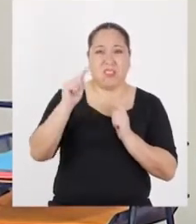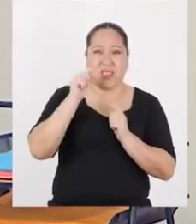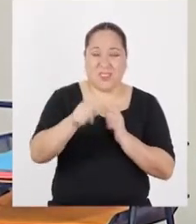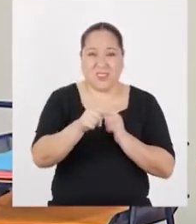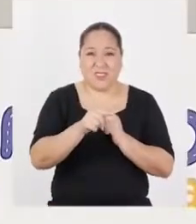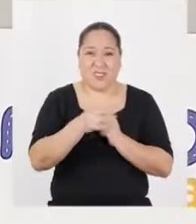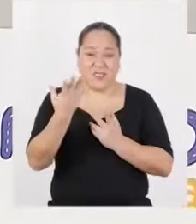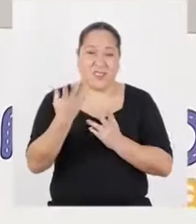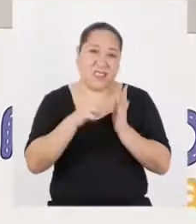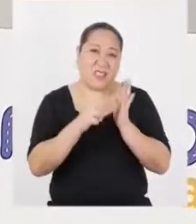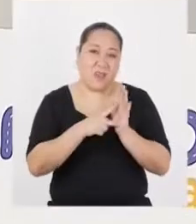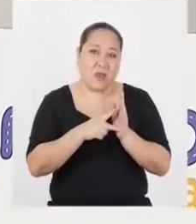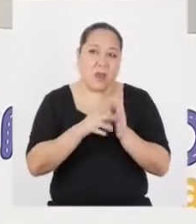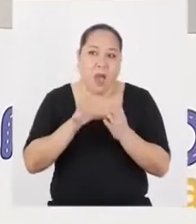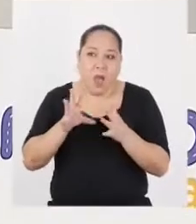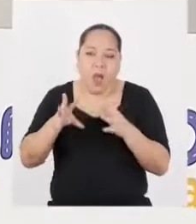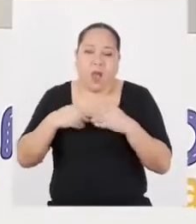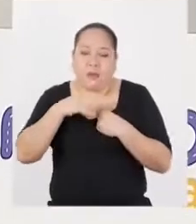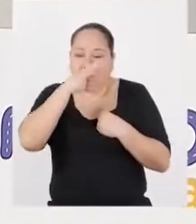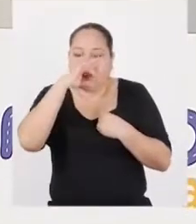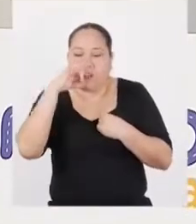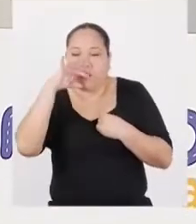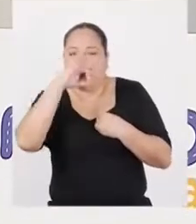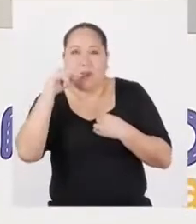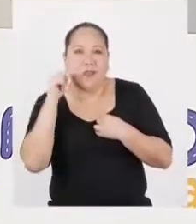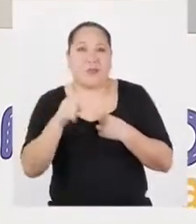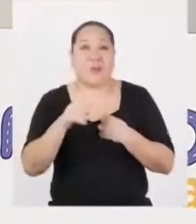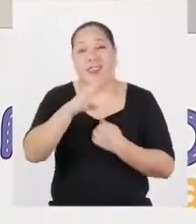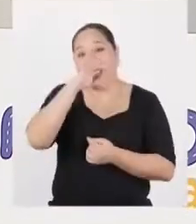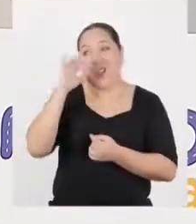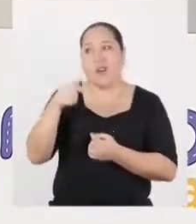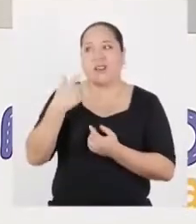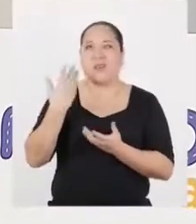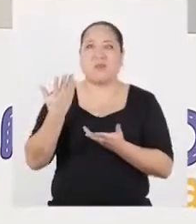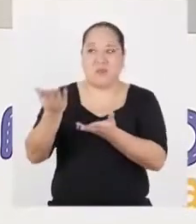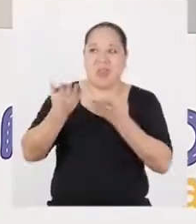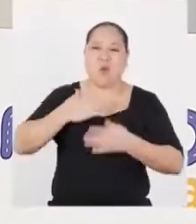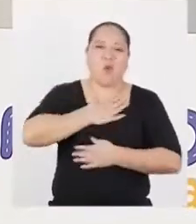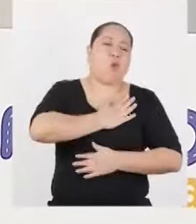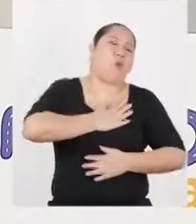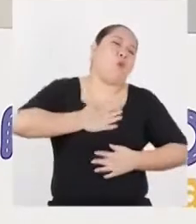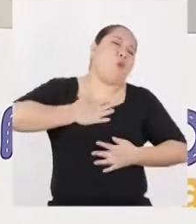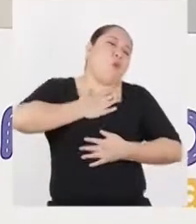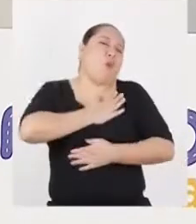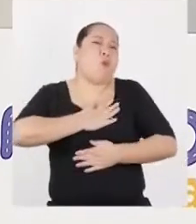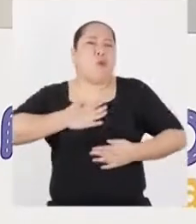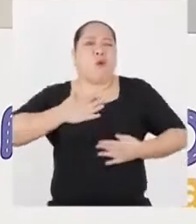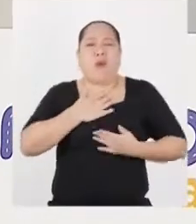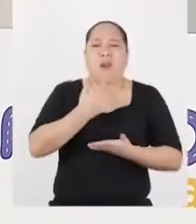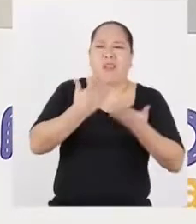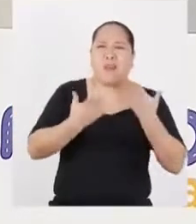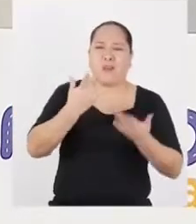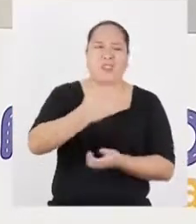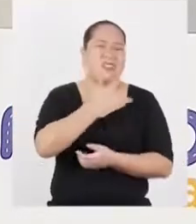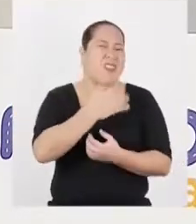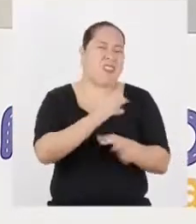una adicción. Claro, porque el consumo de drogas pareciera venir con un montón de placer. Que posiblemente hace creer que